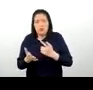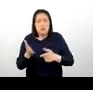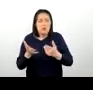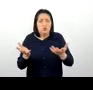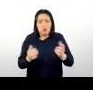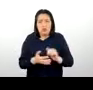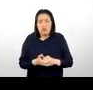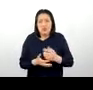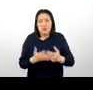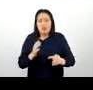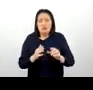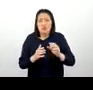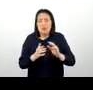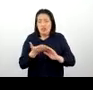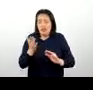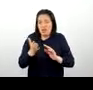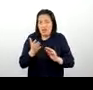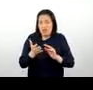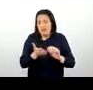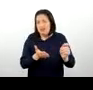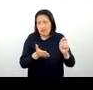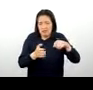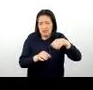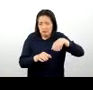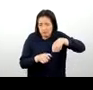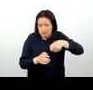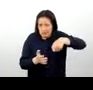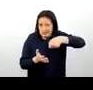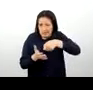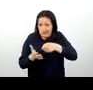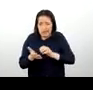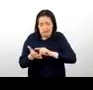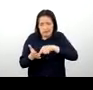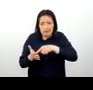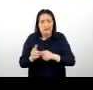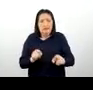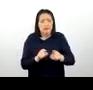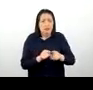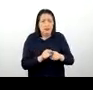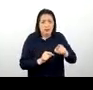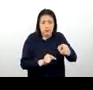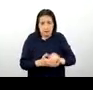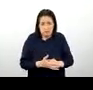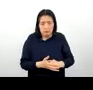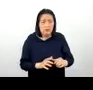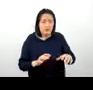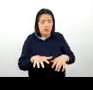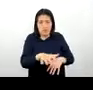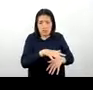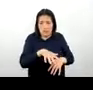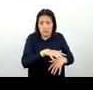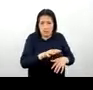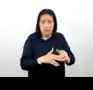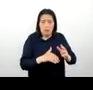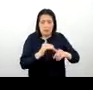a ser en alto relieve, ¿no? Lo que viene a ser el tallado, ¿no? También el Complejo Arqueológico Huari, que se encuentra desde